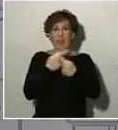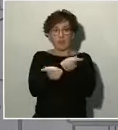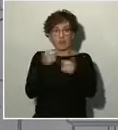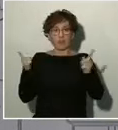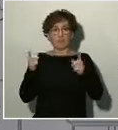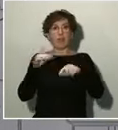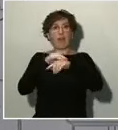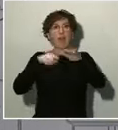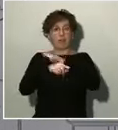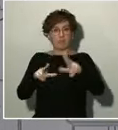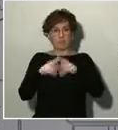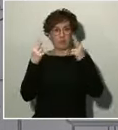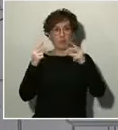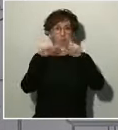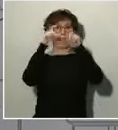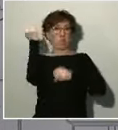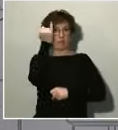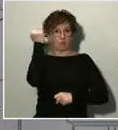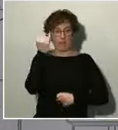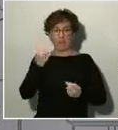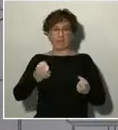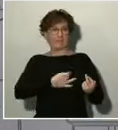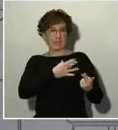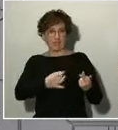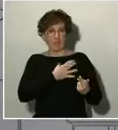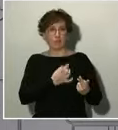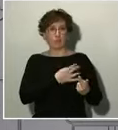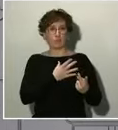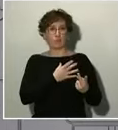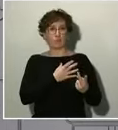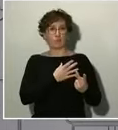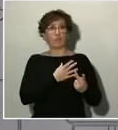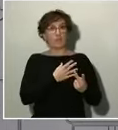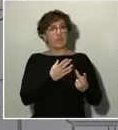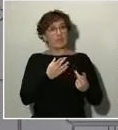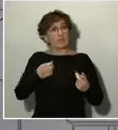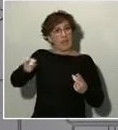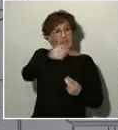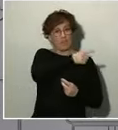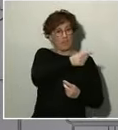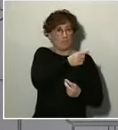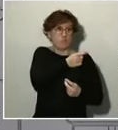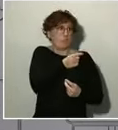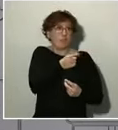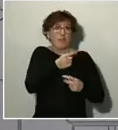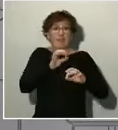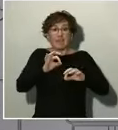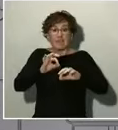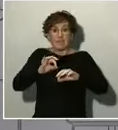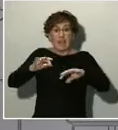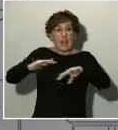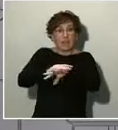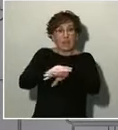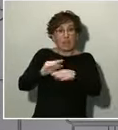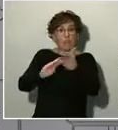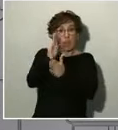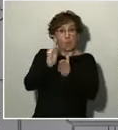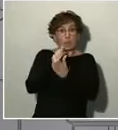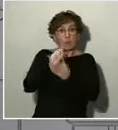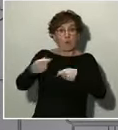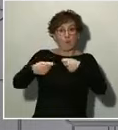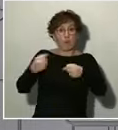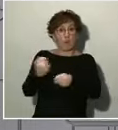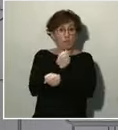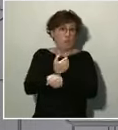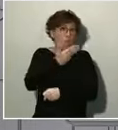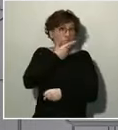los sindicatos, que desde su profundo conocimiento del tejido productivo y también del mercado de trabajo, nos han hecho